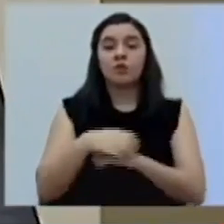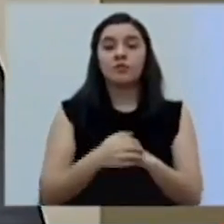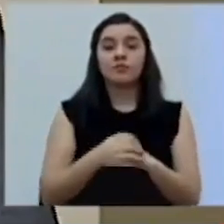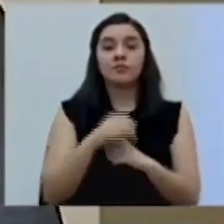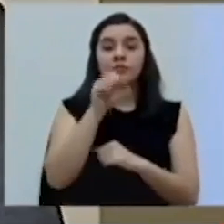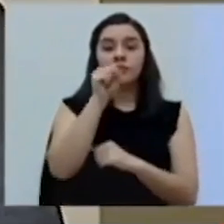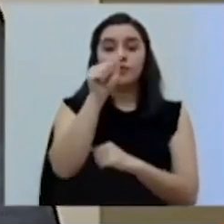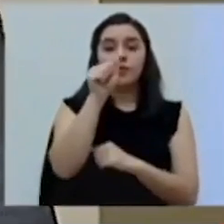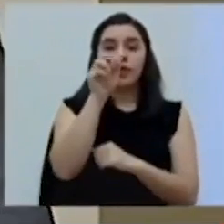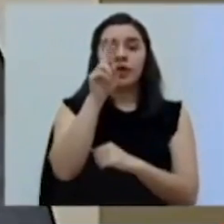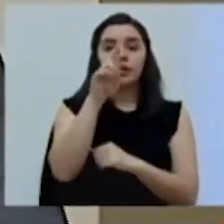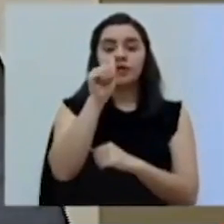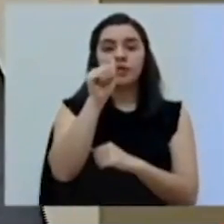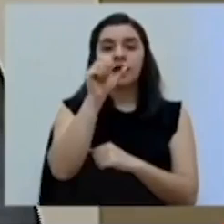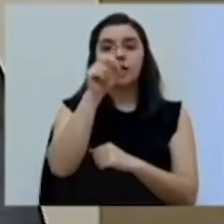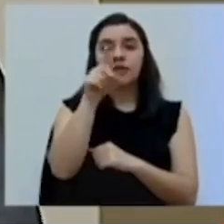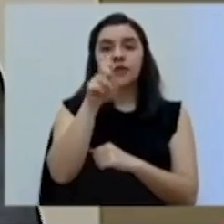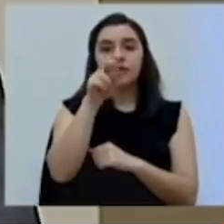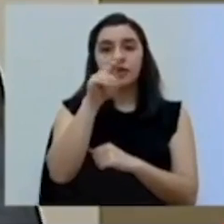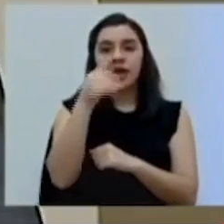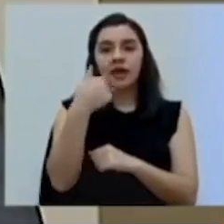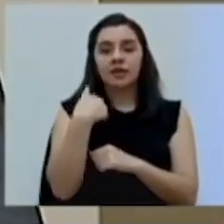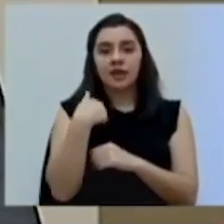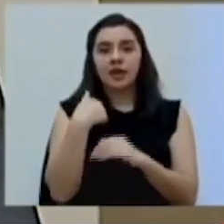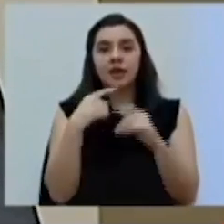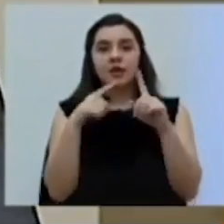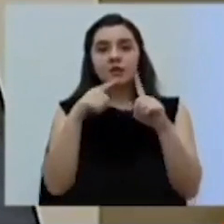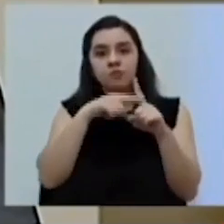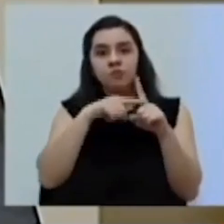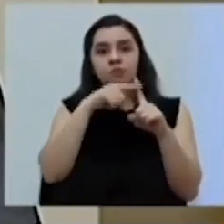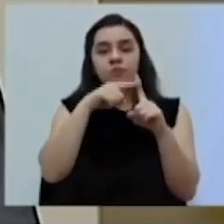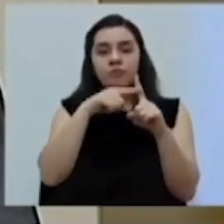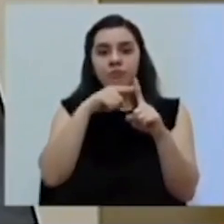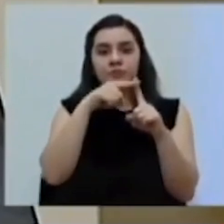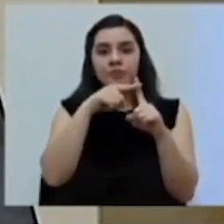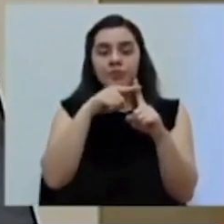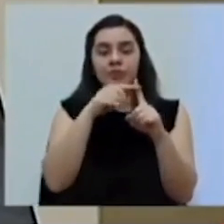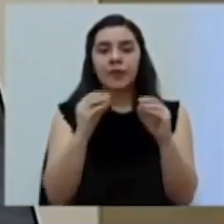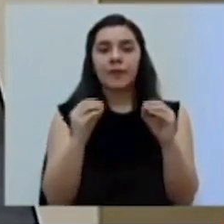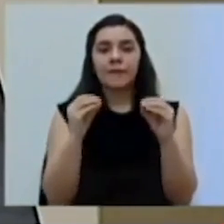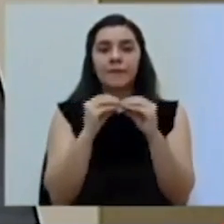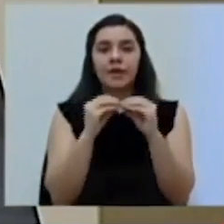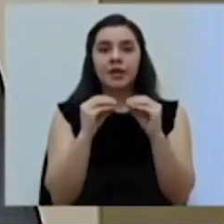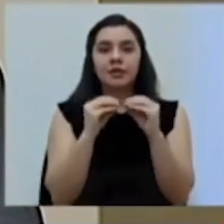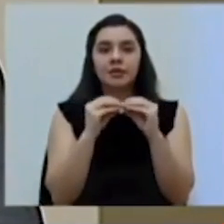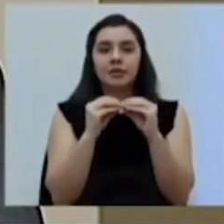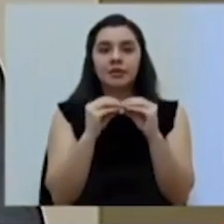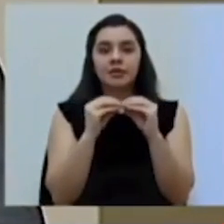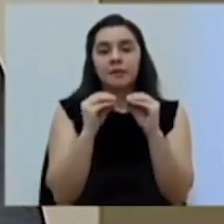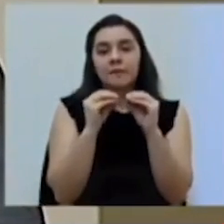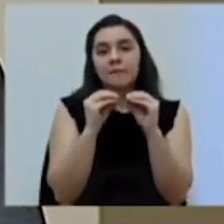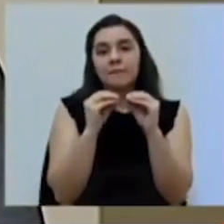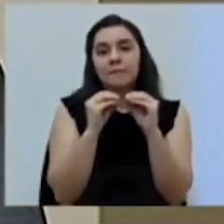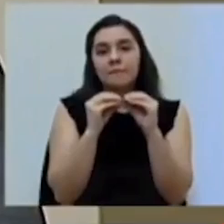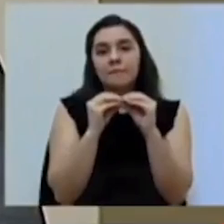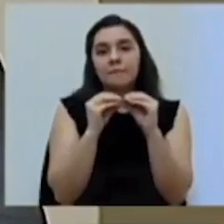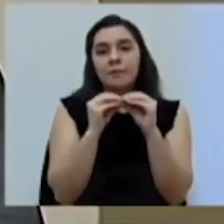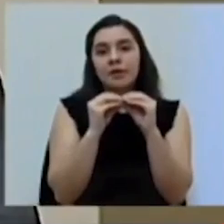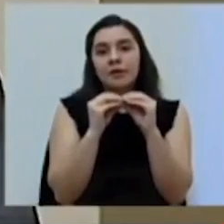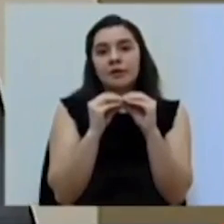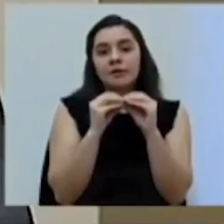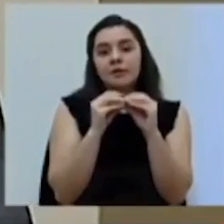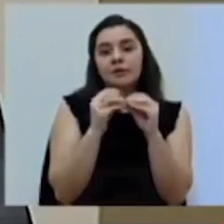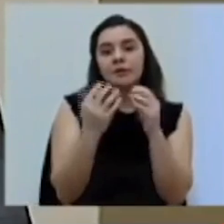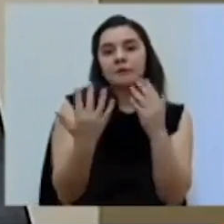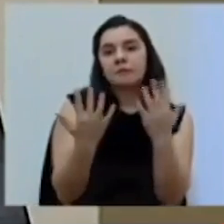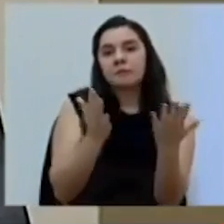realidad tiene condiciones de temperatura más similares,